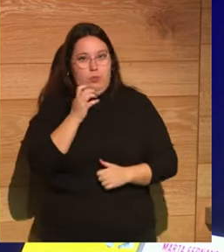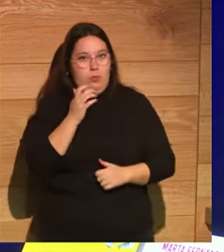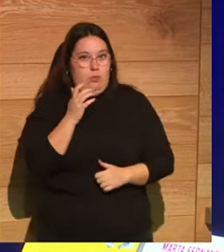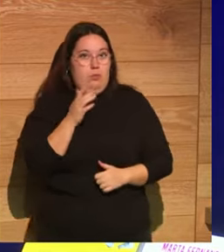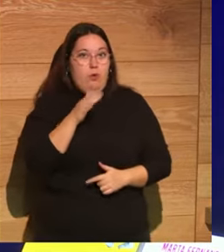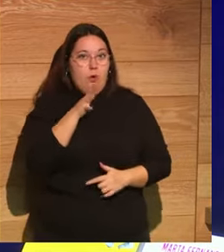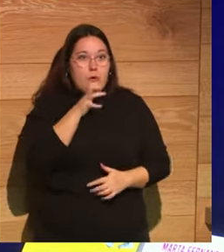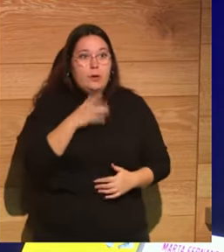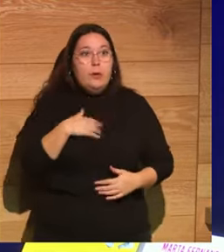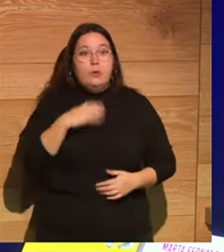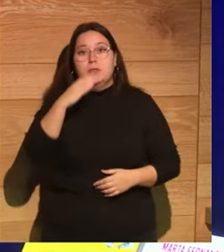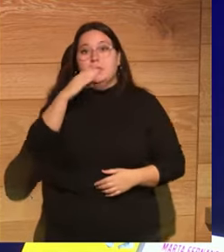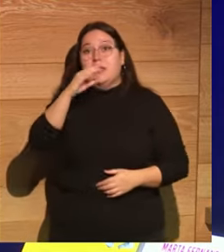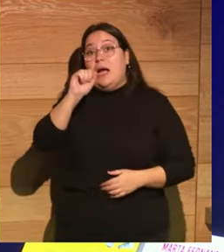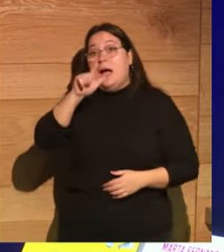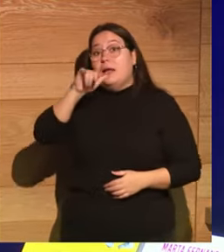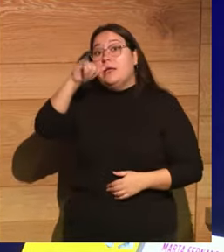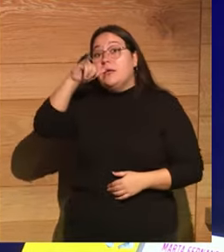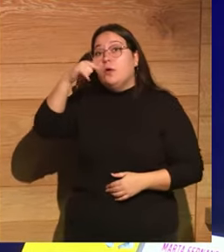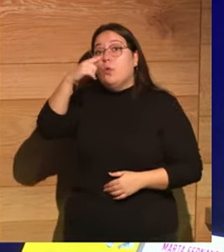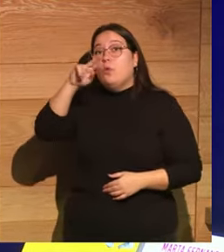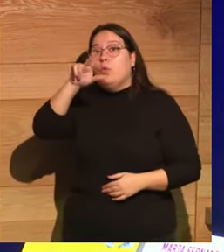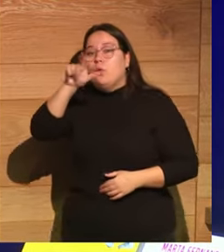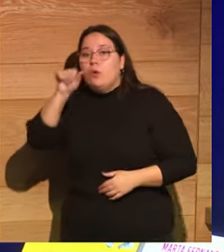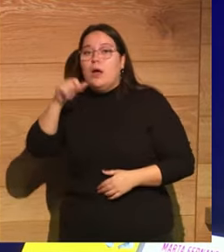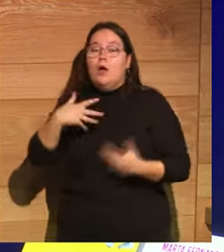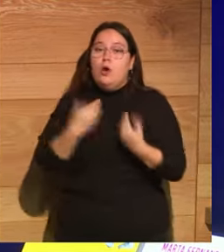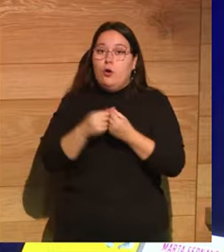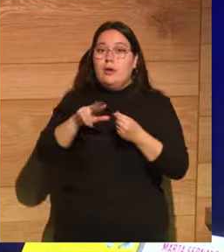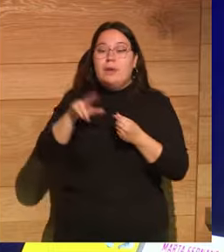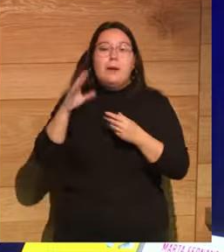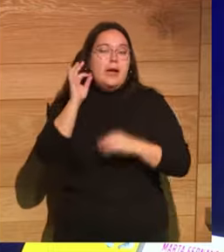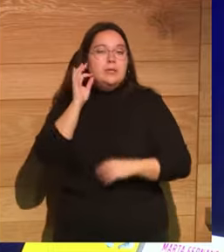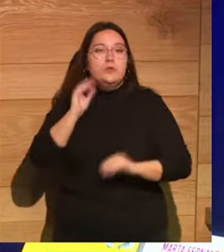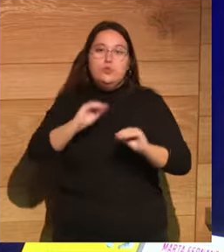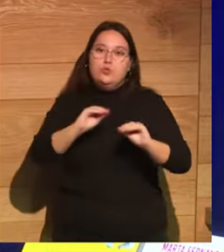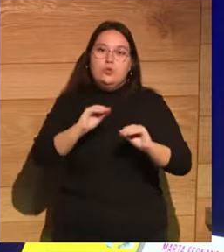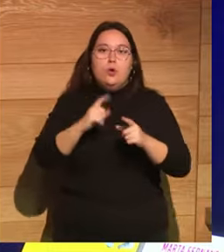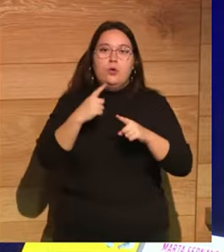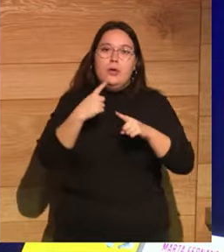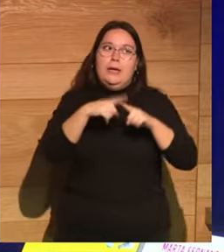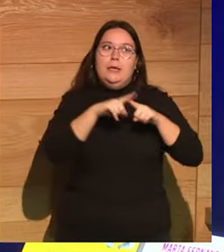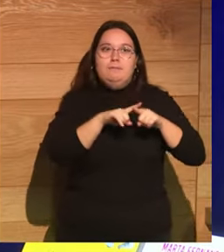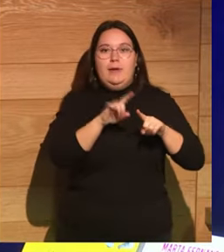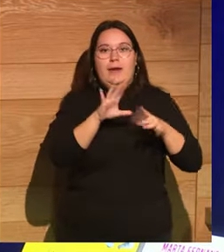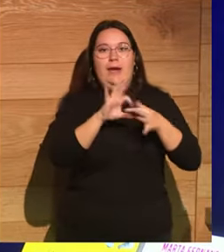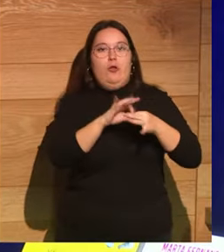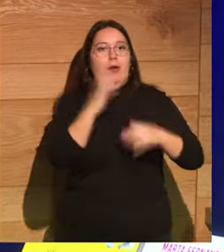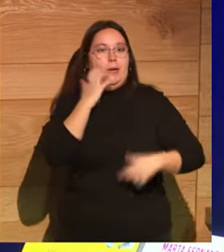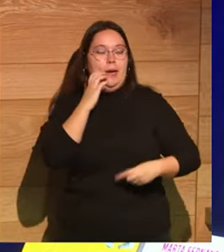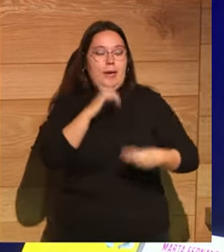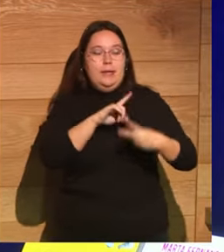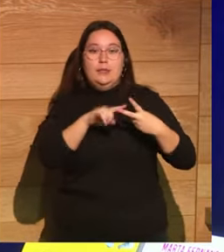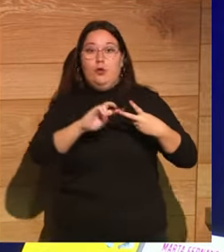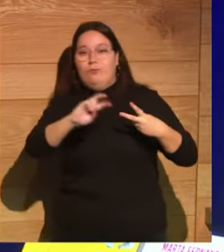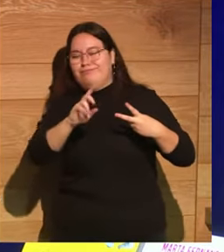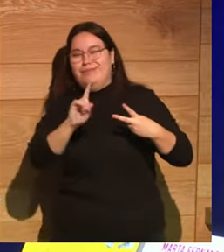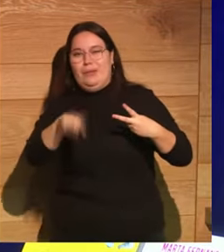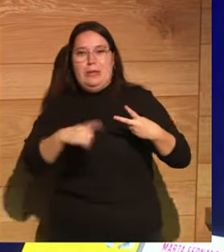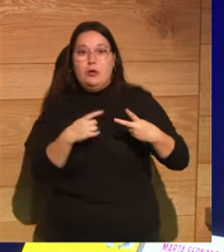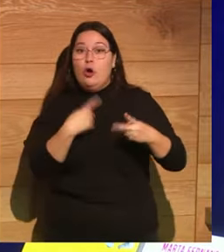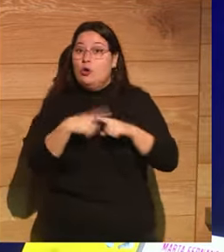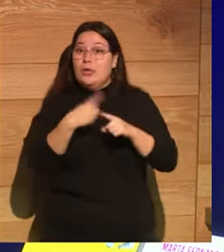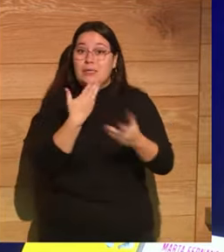claro, pues tenemos a Calígula con sus hermanas en relaciones incestuosas, a Tiberio, un depravado, y todo en situaciones en las que no se puede comprobar